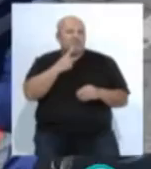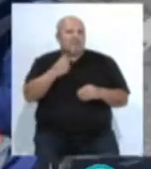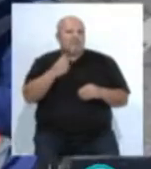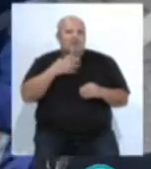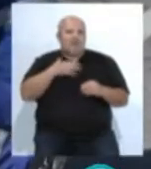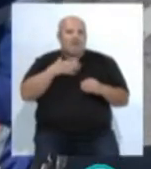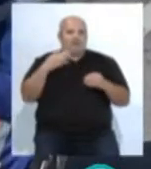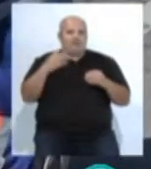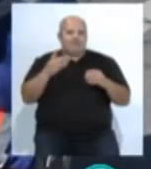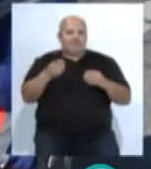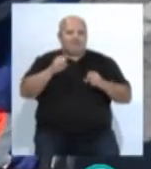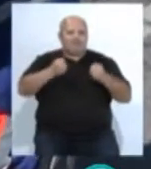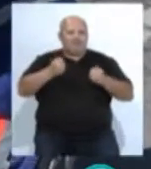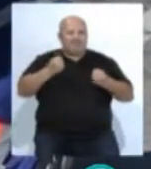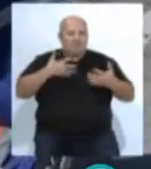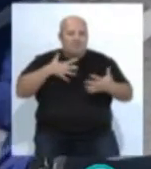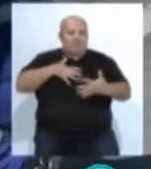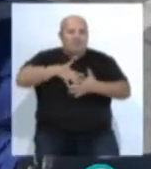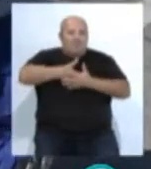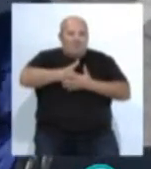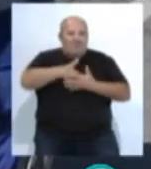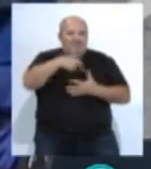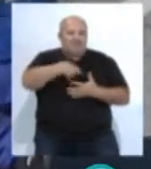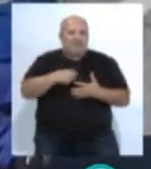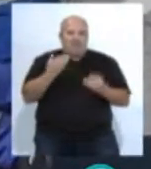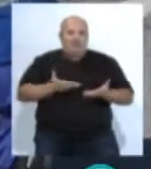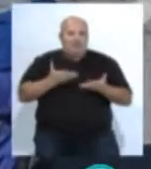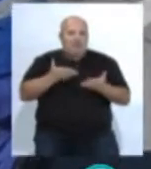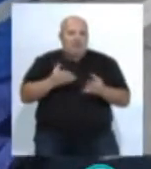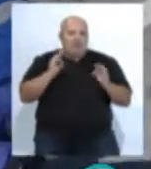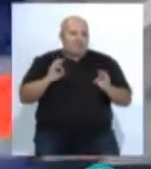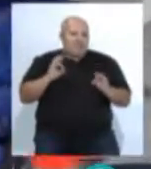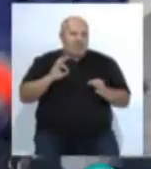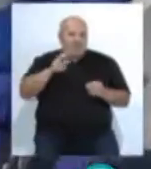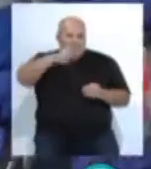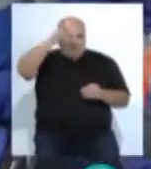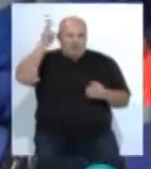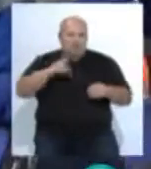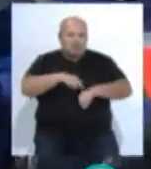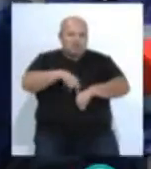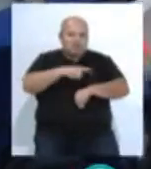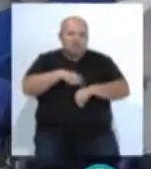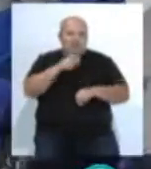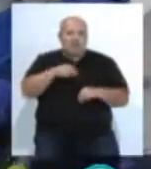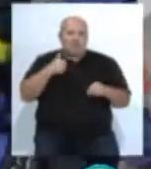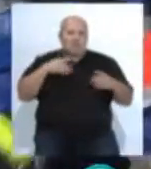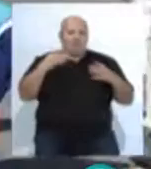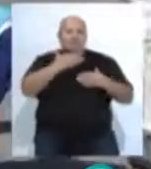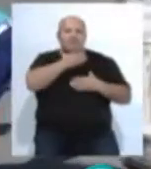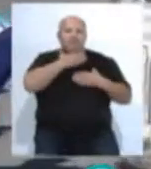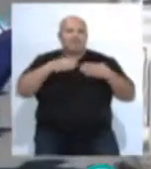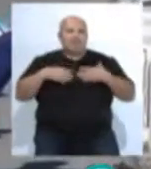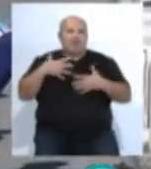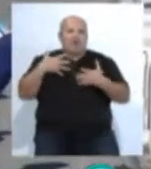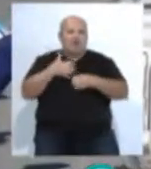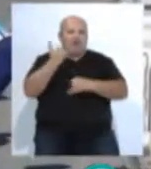fue la maniobra de extracción del conductor del Opel que precisó ayuda de los efectivos de bomberos. El hombre fue inmovilizado por las